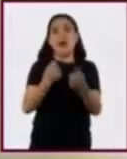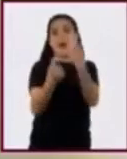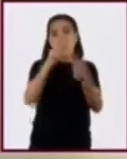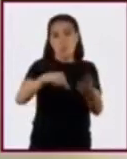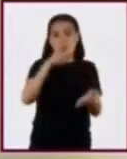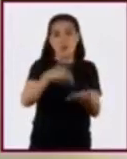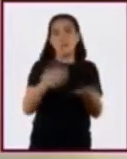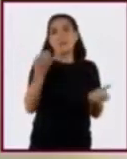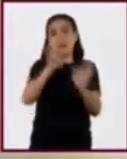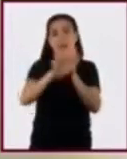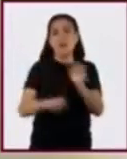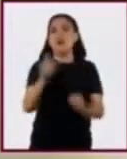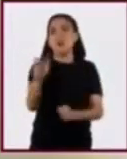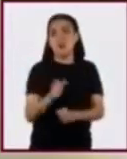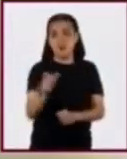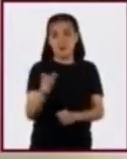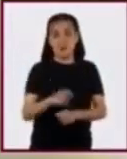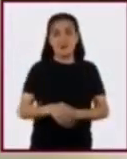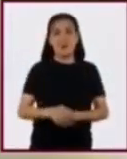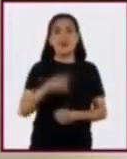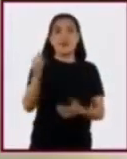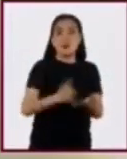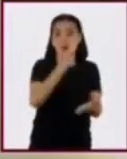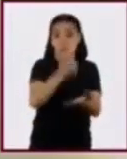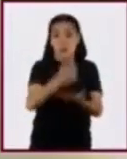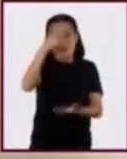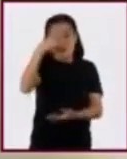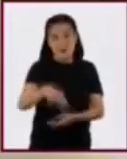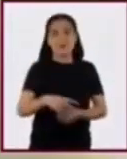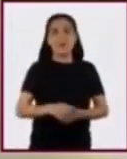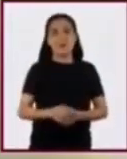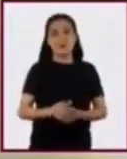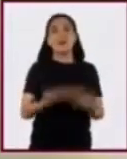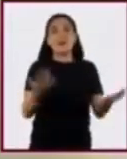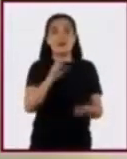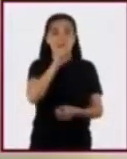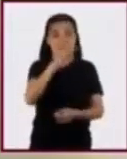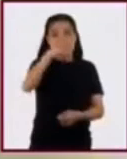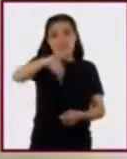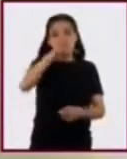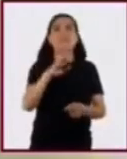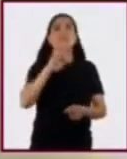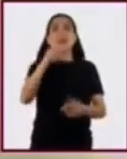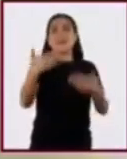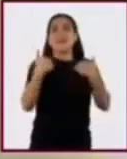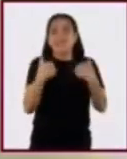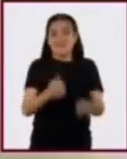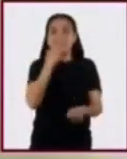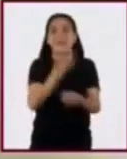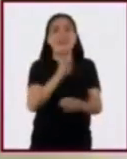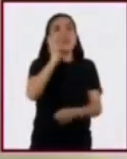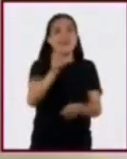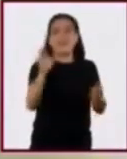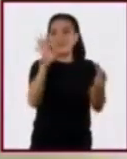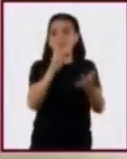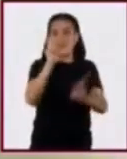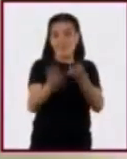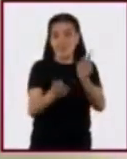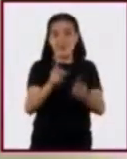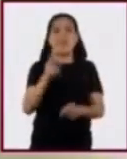como en Xochimilco, en la Ciudad de México. Y para que logren entender mejor de lo que les estoy hablando,